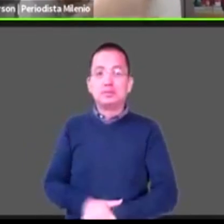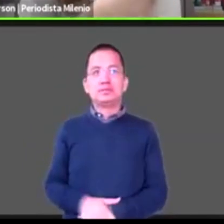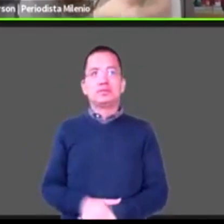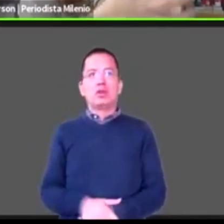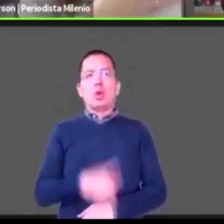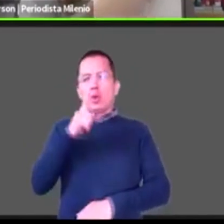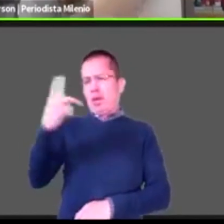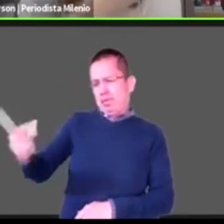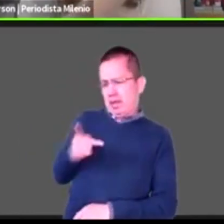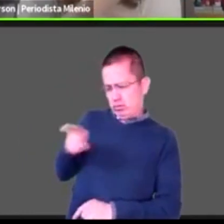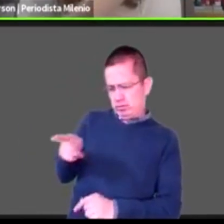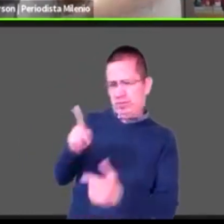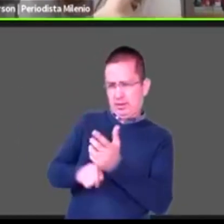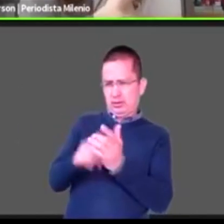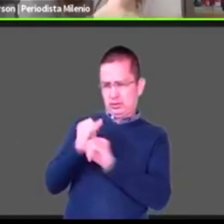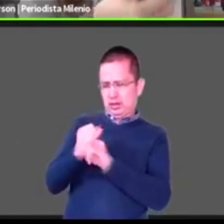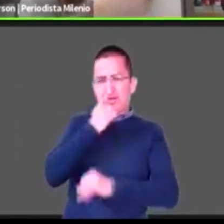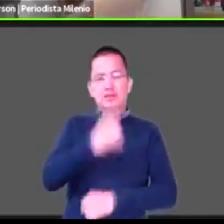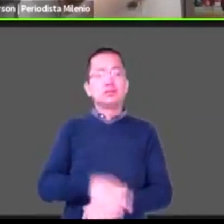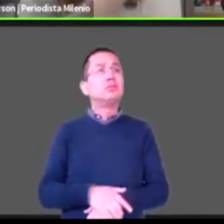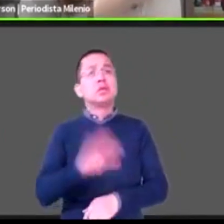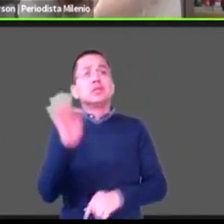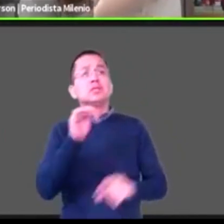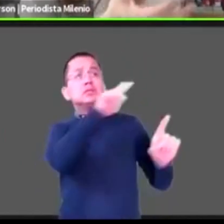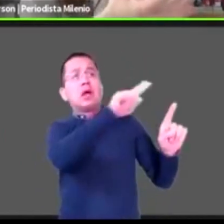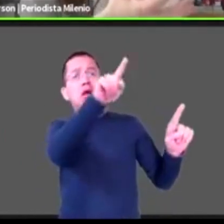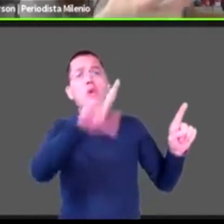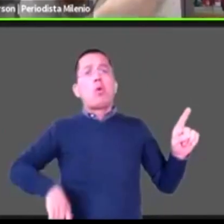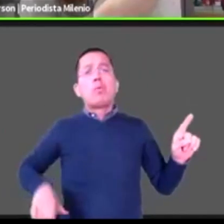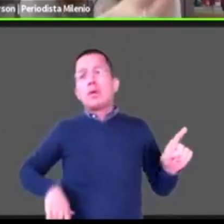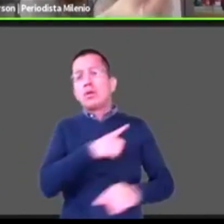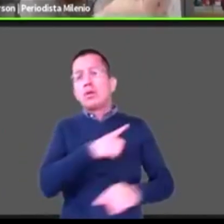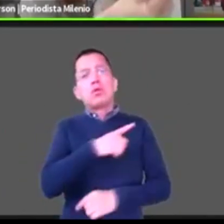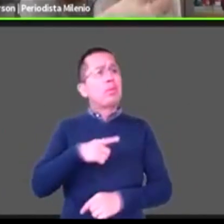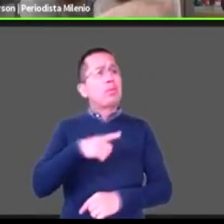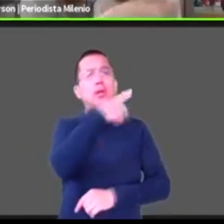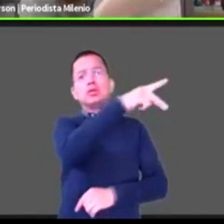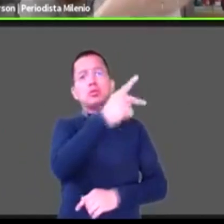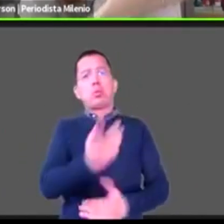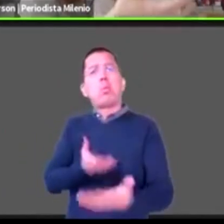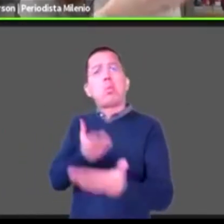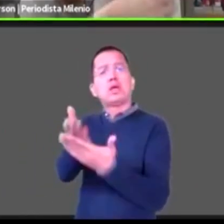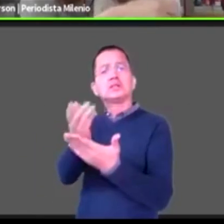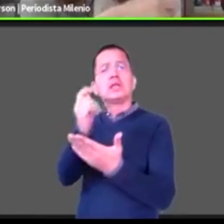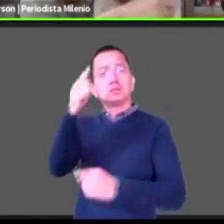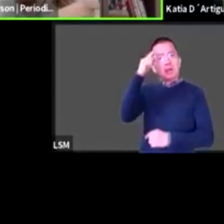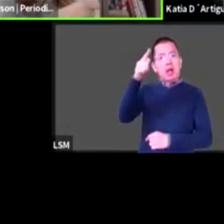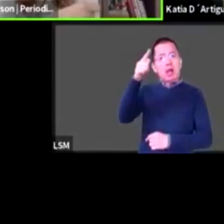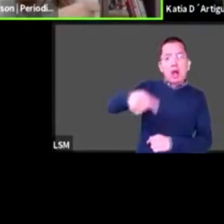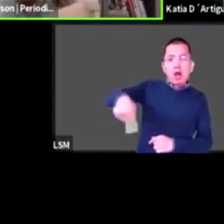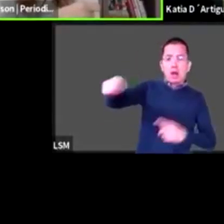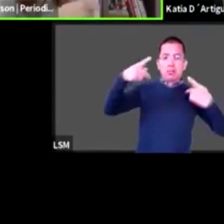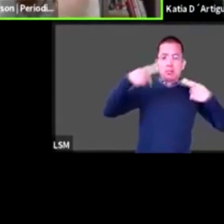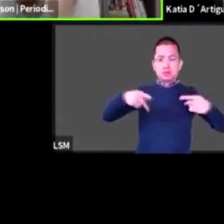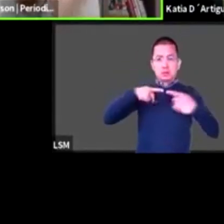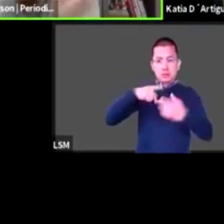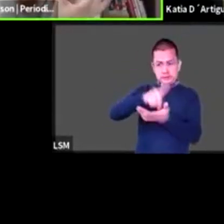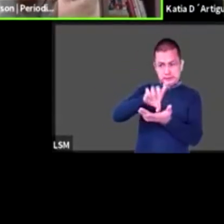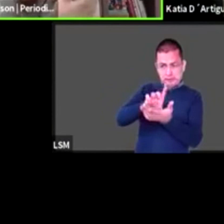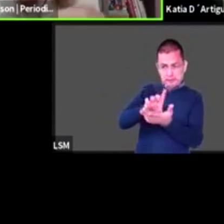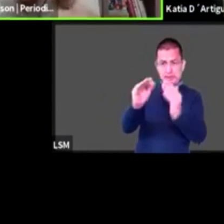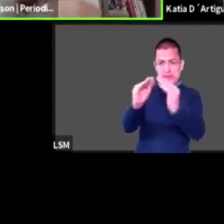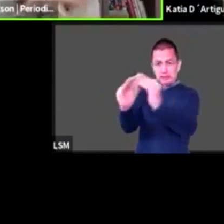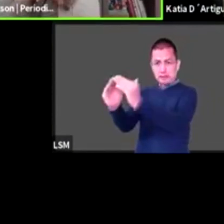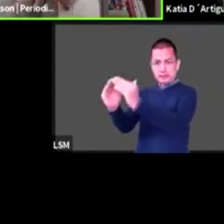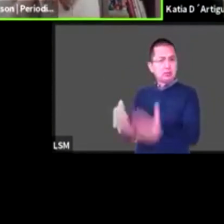pública que brinde conexión gratis y herramientas a las personas con discapacidad, a los hogares que tienen una persona con discapacidad, para que